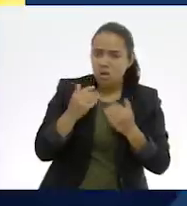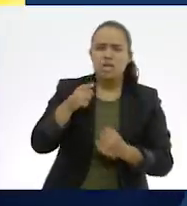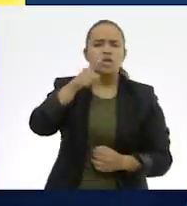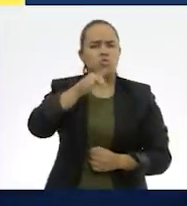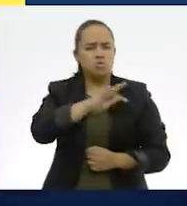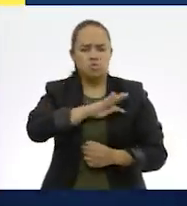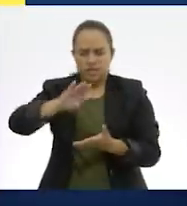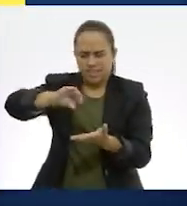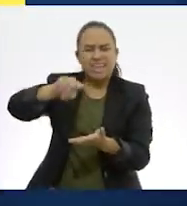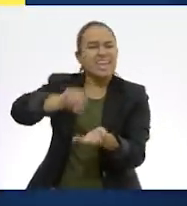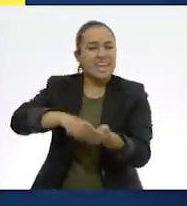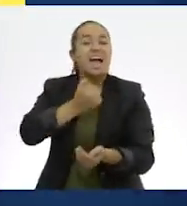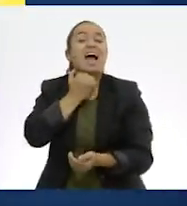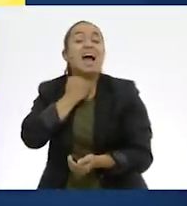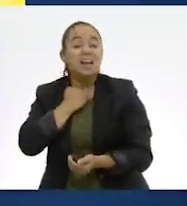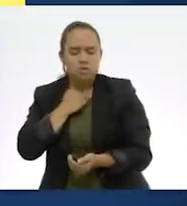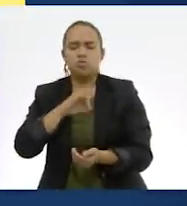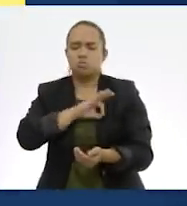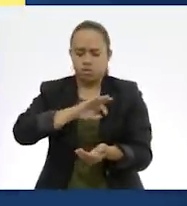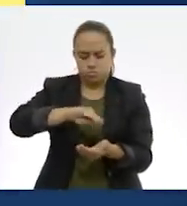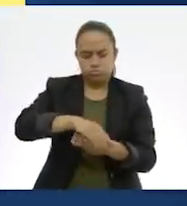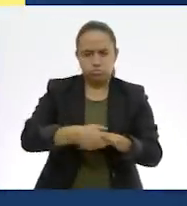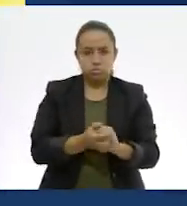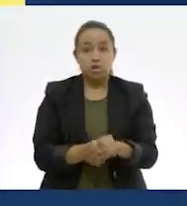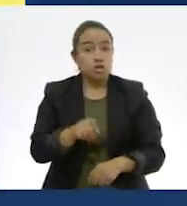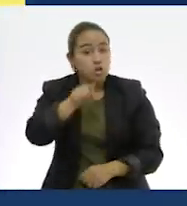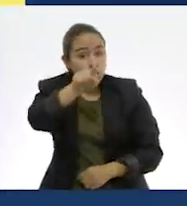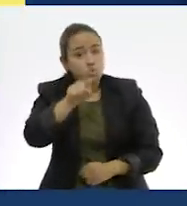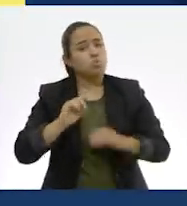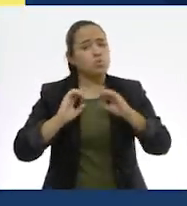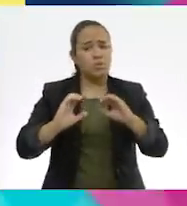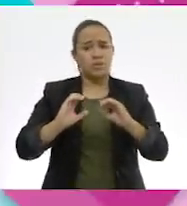usa desinfectantes a base de alcohol. ¡Cuídate!